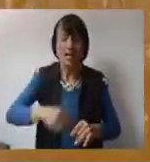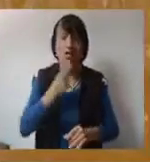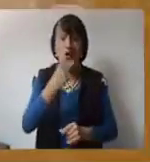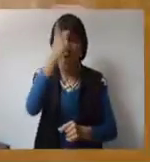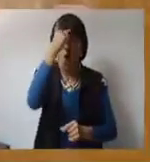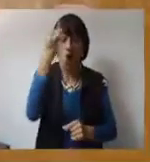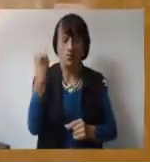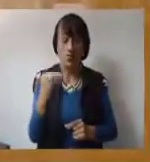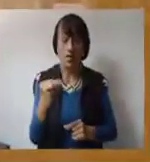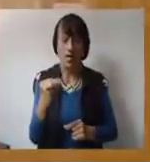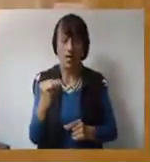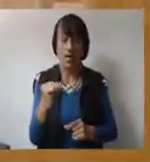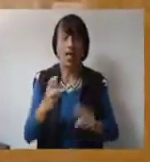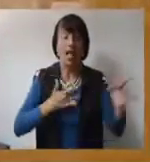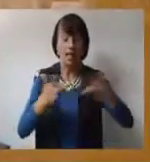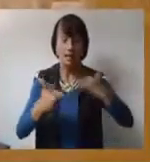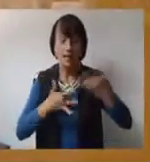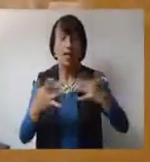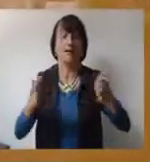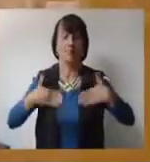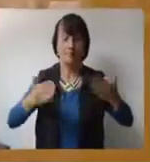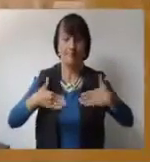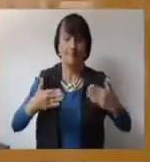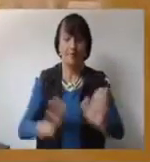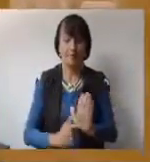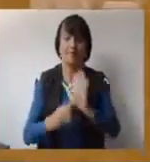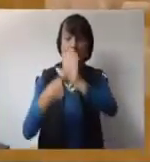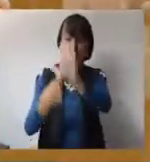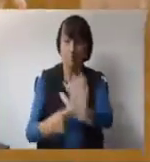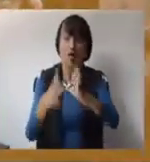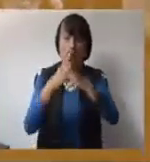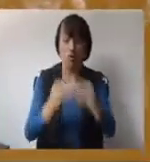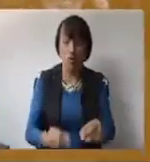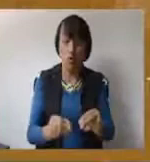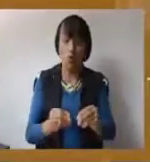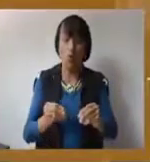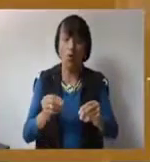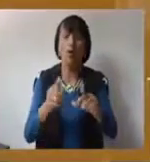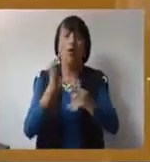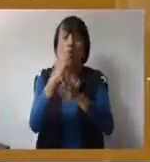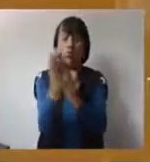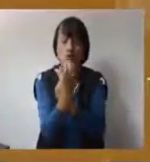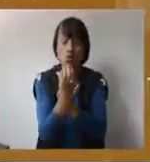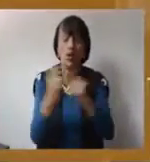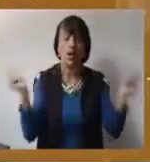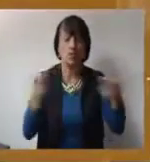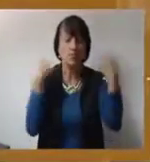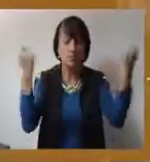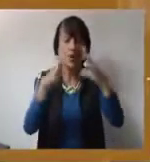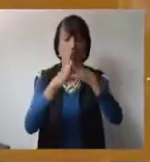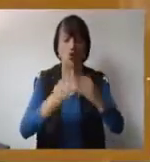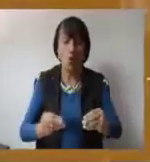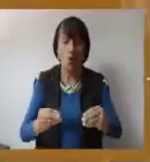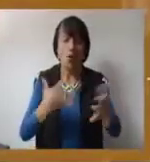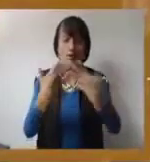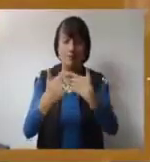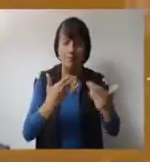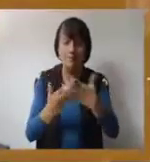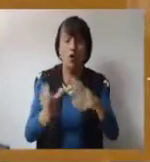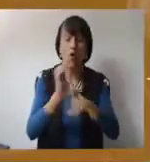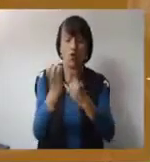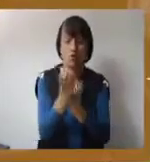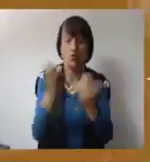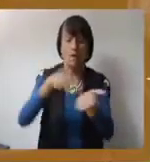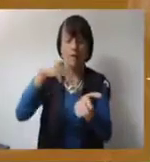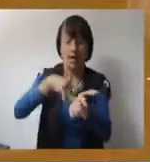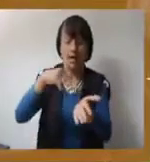Cecilio Acosta de Los Teques. Los asistentes al evento pudieron disfrutar de presentaciones en torno a las manifestaciones tradicionales de la